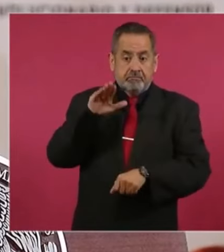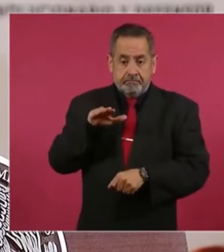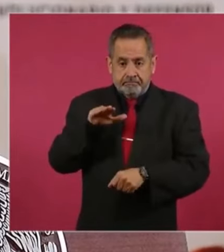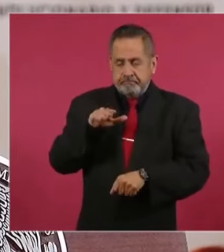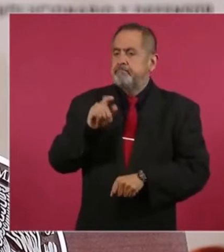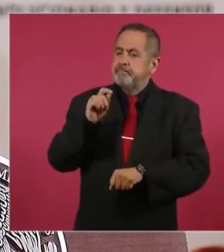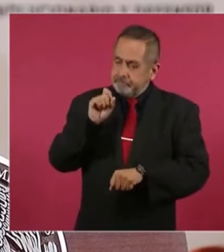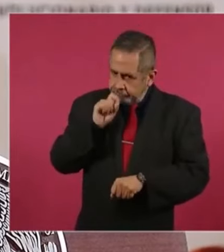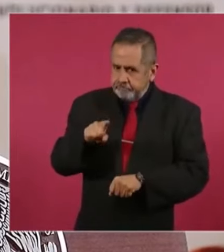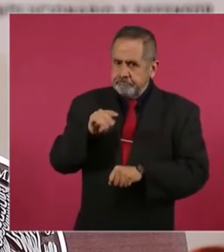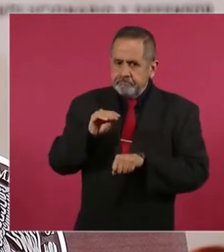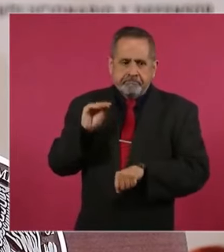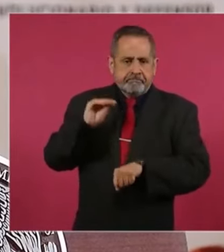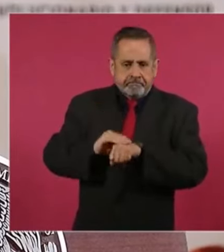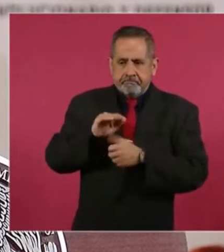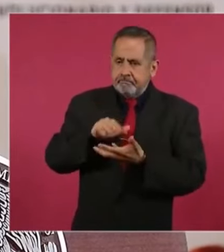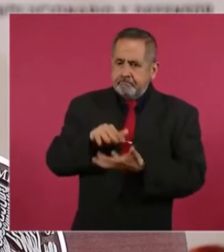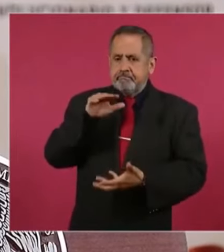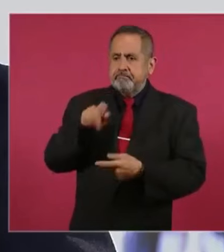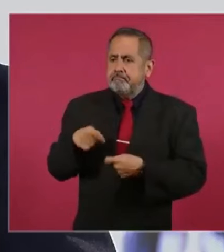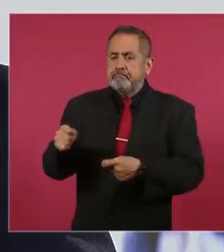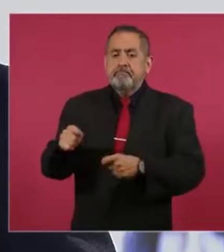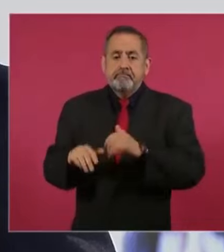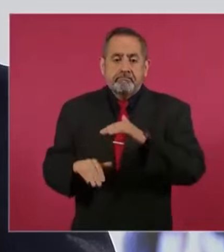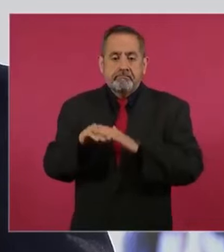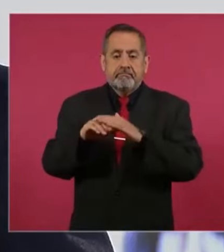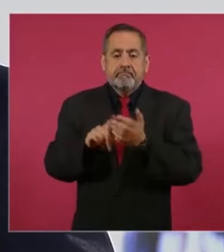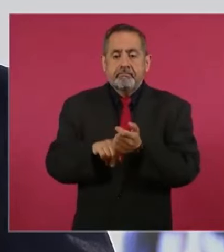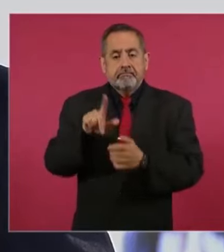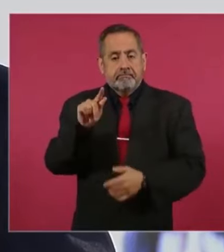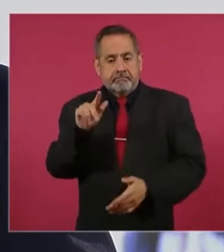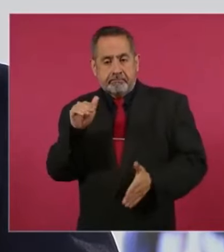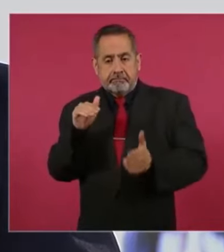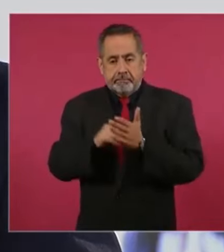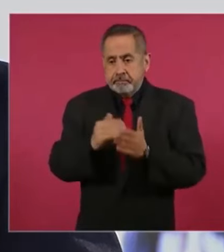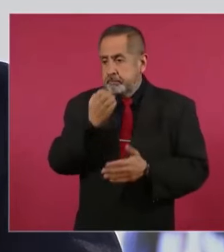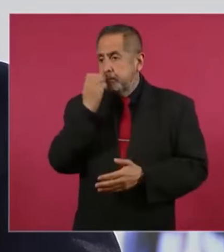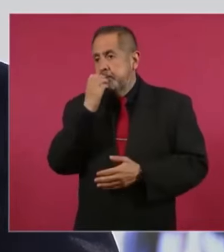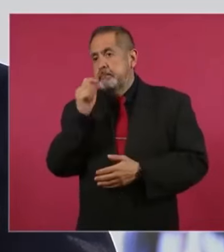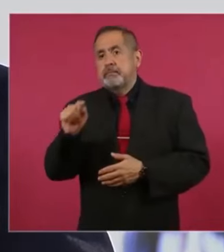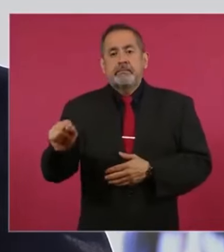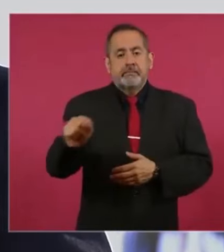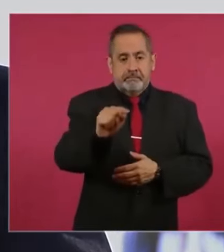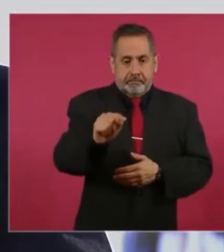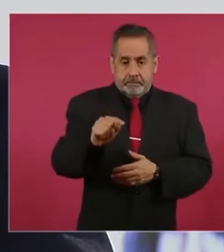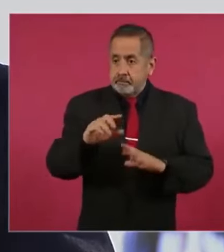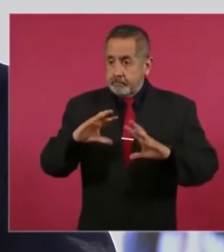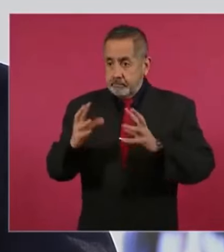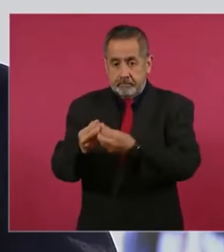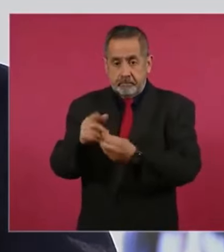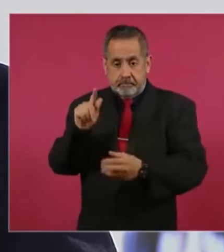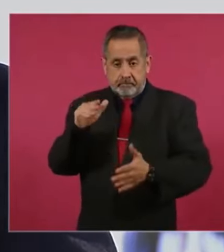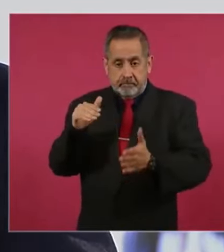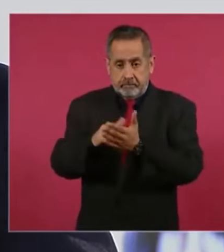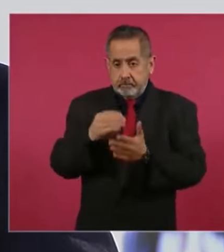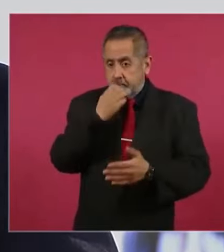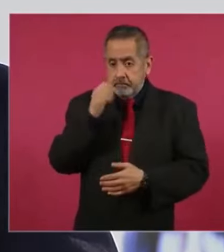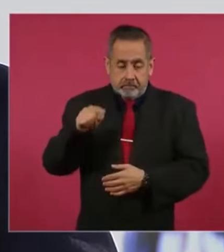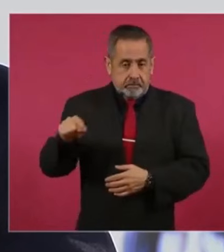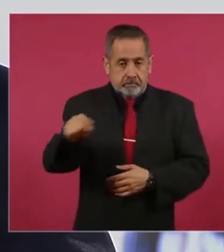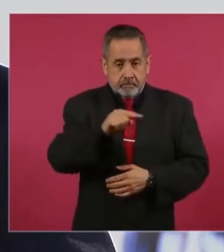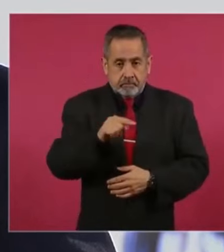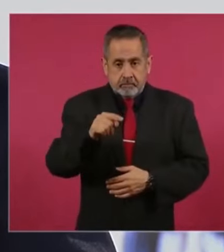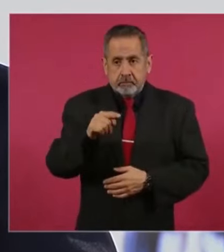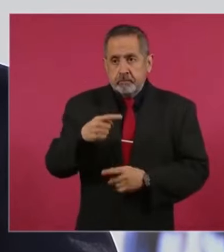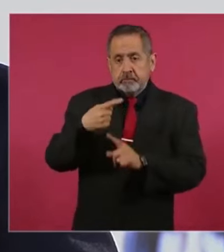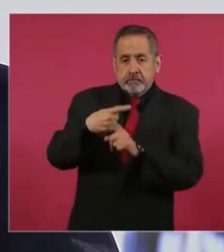cobertura de las becas y llegaremos a 70 mil escuelas prioritarias más. En esas 70 mil escuelas prioritarias, que son las